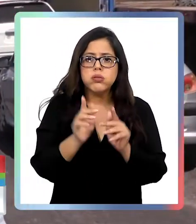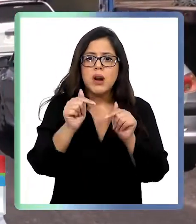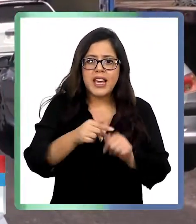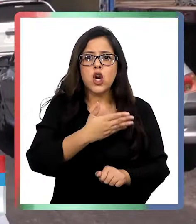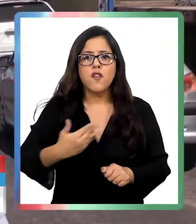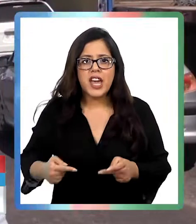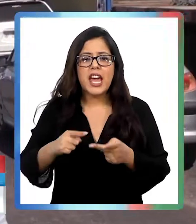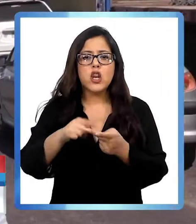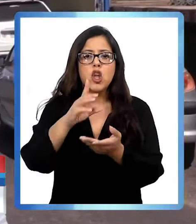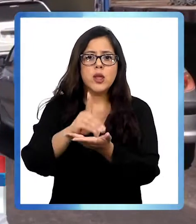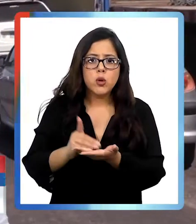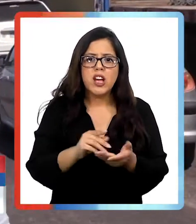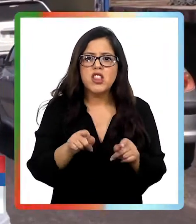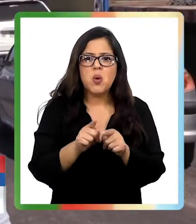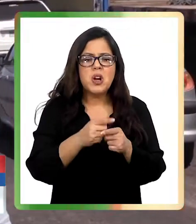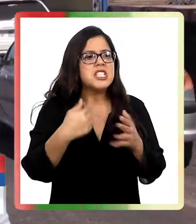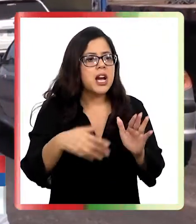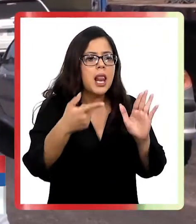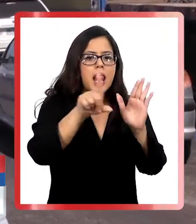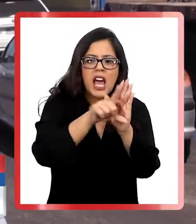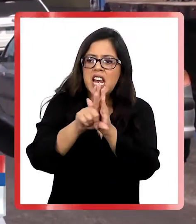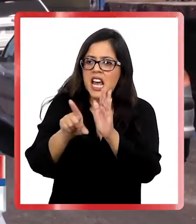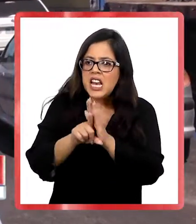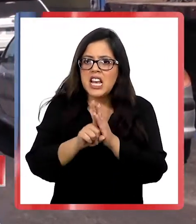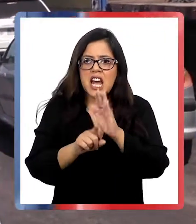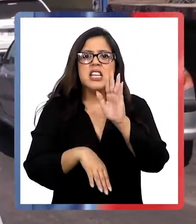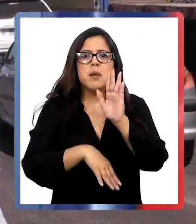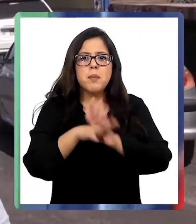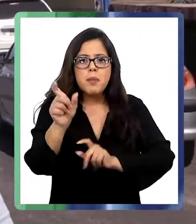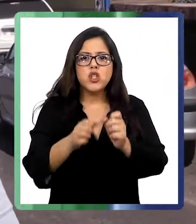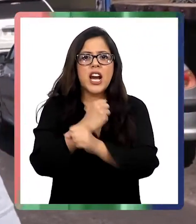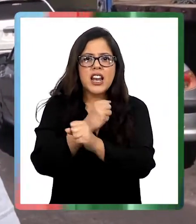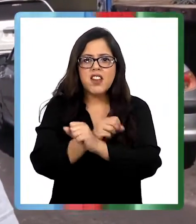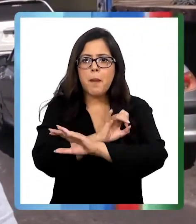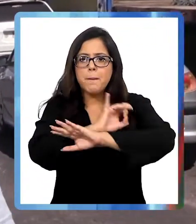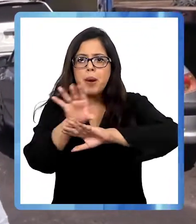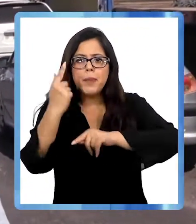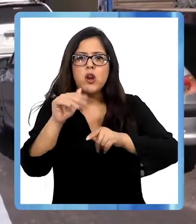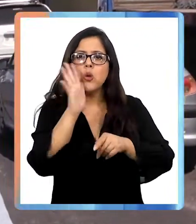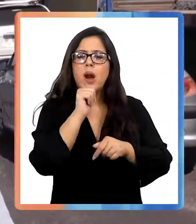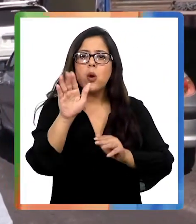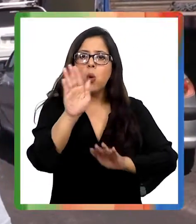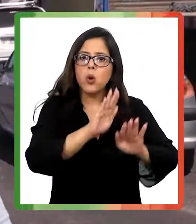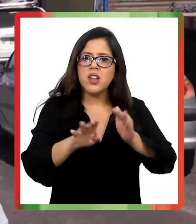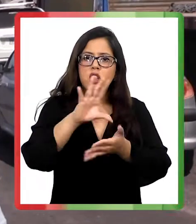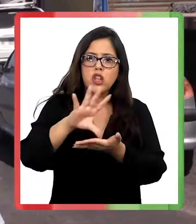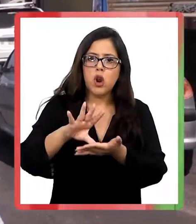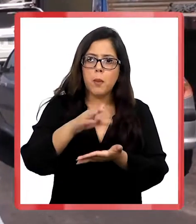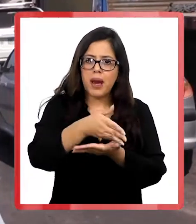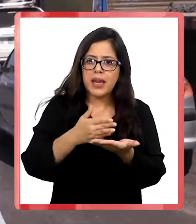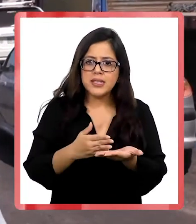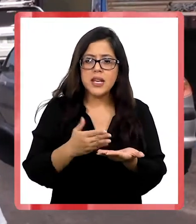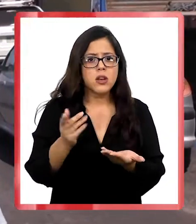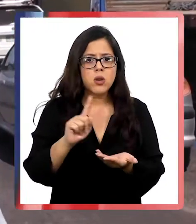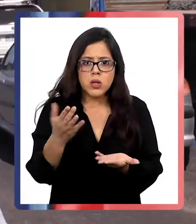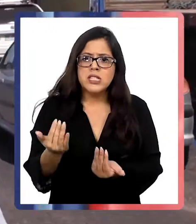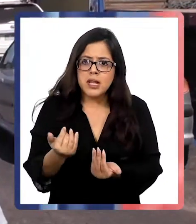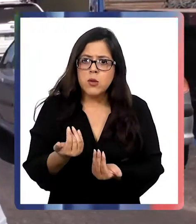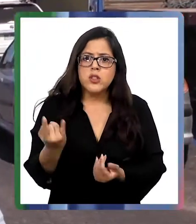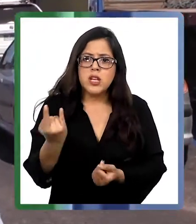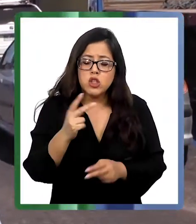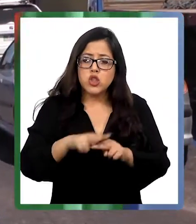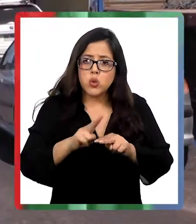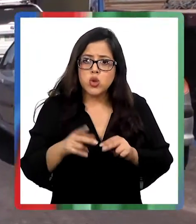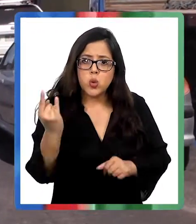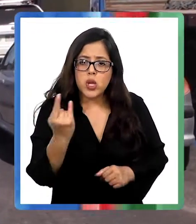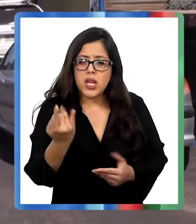los diputados, siguiendo, sacando leyes, tratando de mandar más carabineros y no reguardando las fronteras. Esto no da para más. Necesitamos una solución